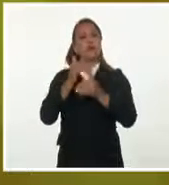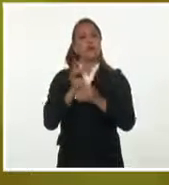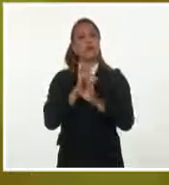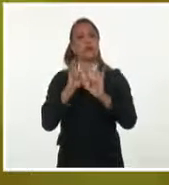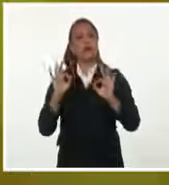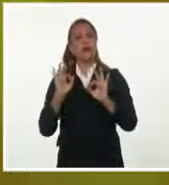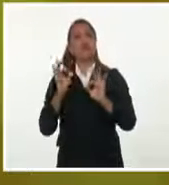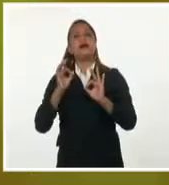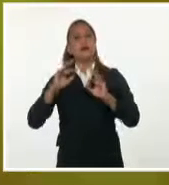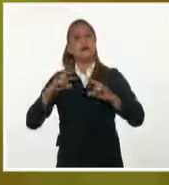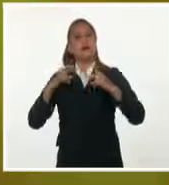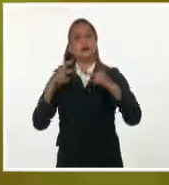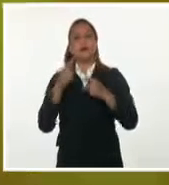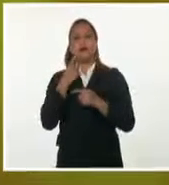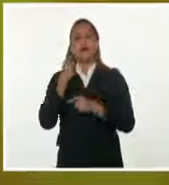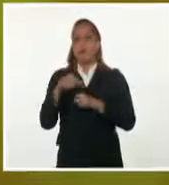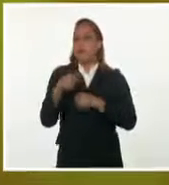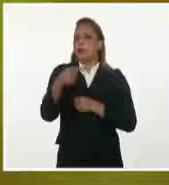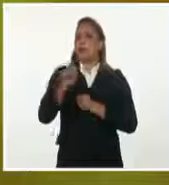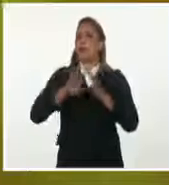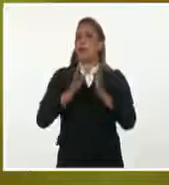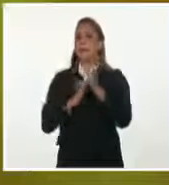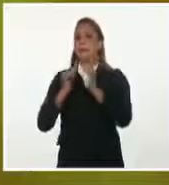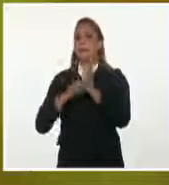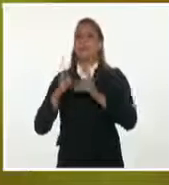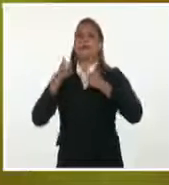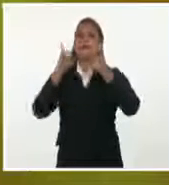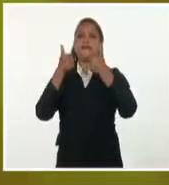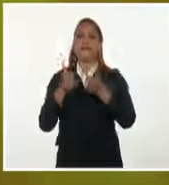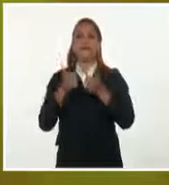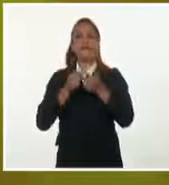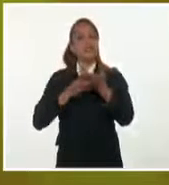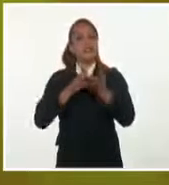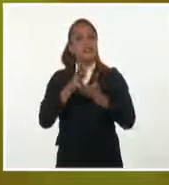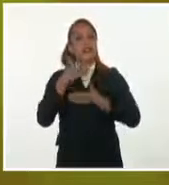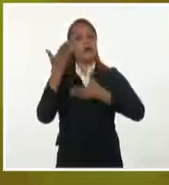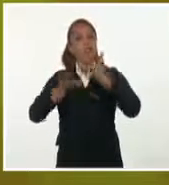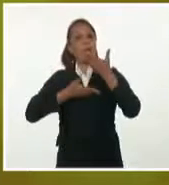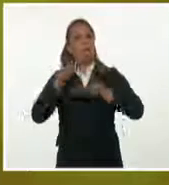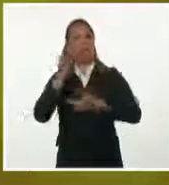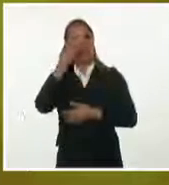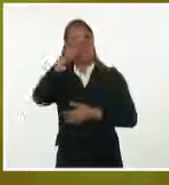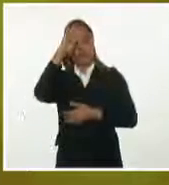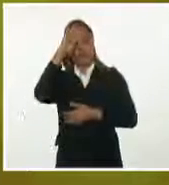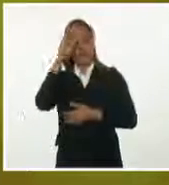vuelta a la normalidad en los próximos meses. Síganos en Comentar Cuba, su criterio nos interesa. Muy buenas tardes.